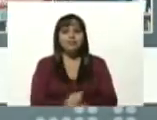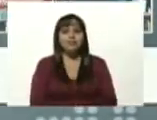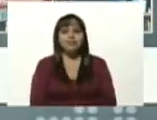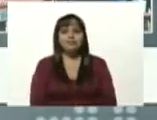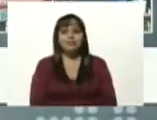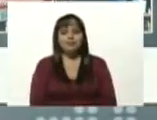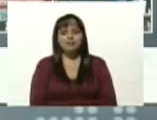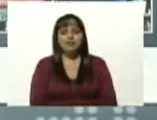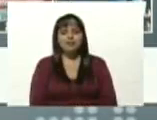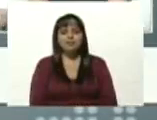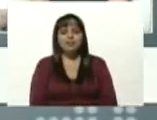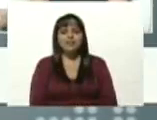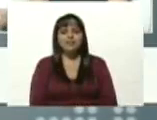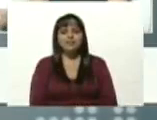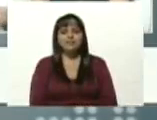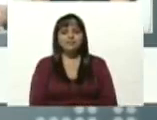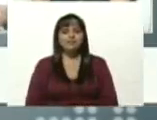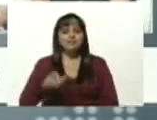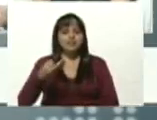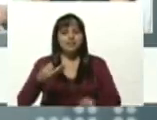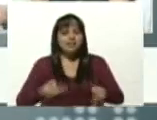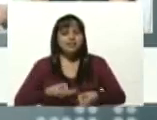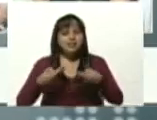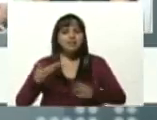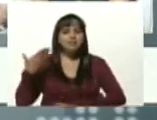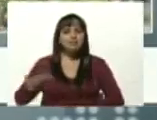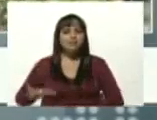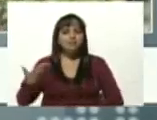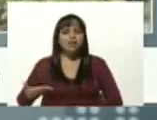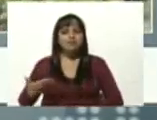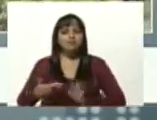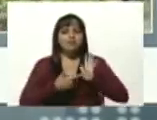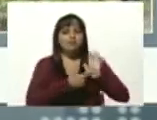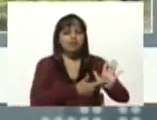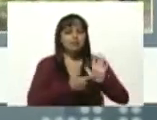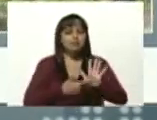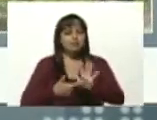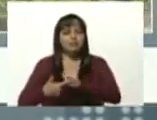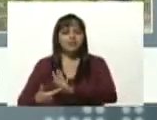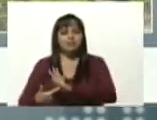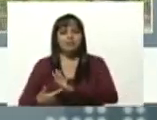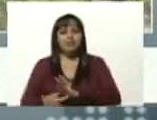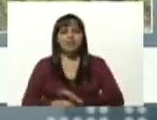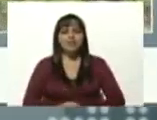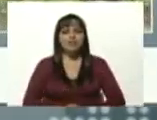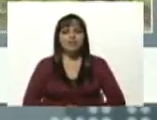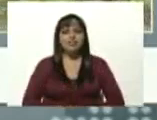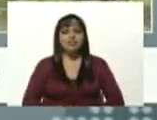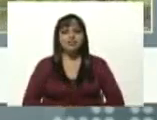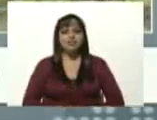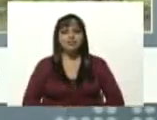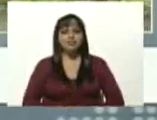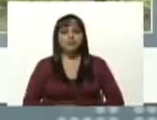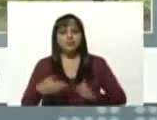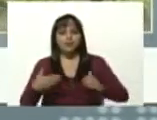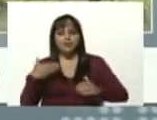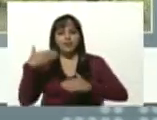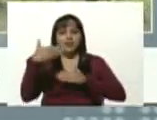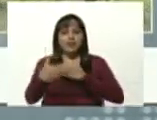Siempre es importante mostrarle al país y más allá de nuestro país,